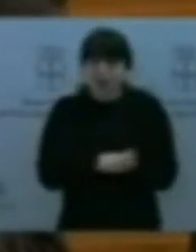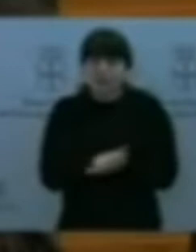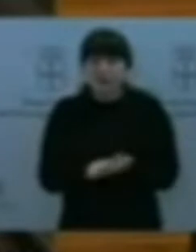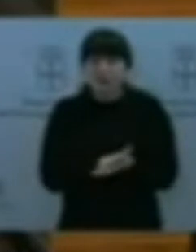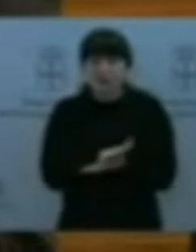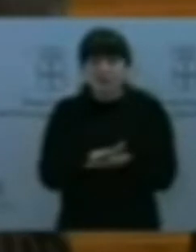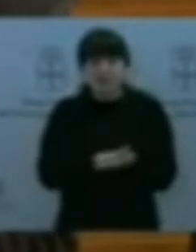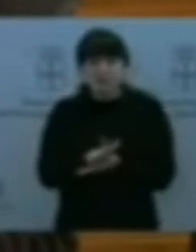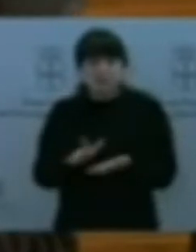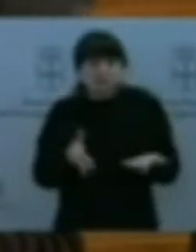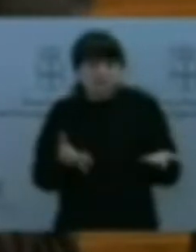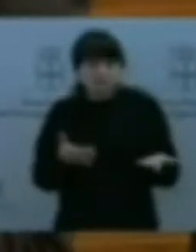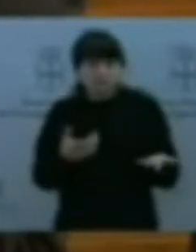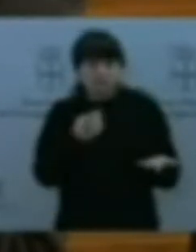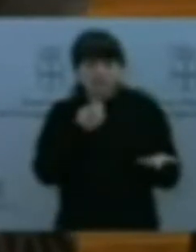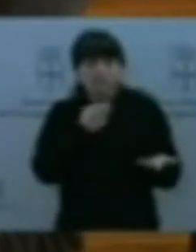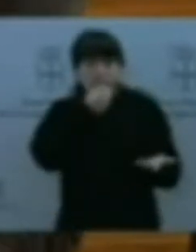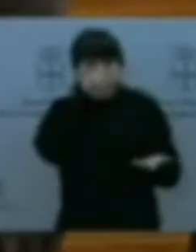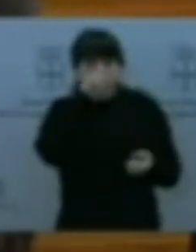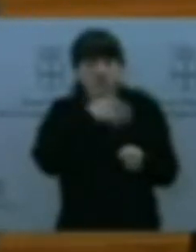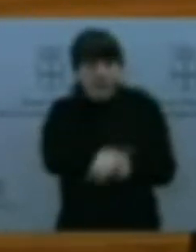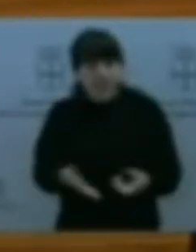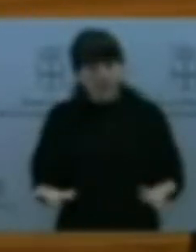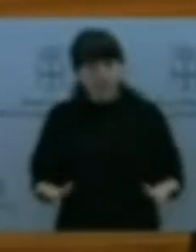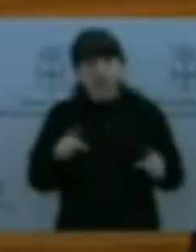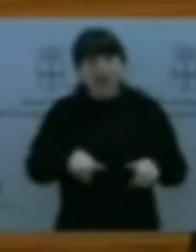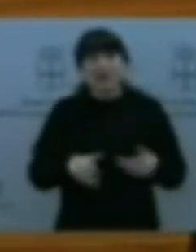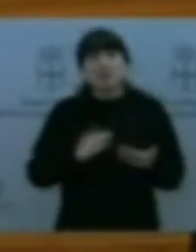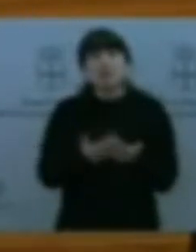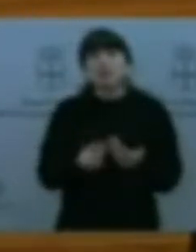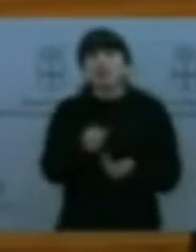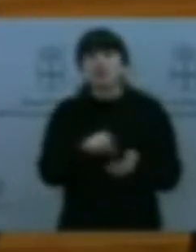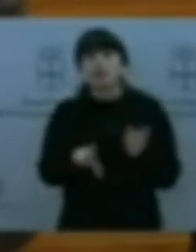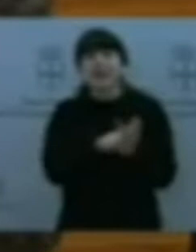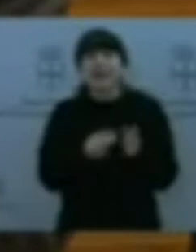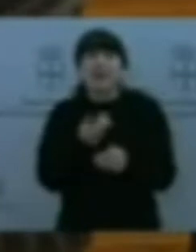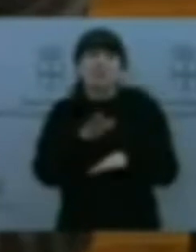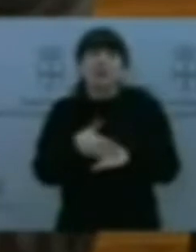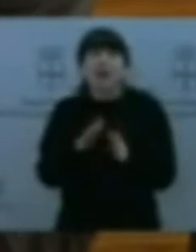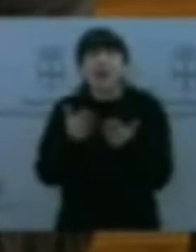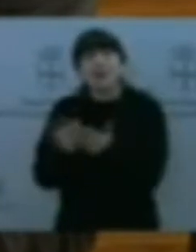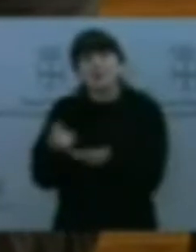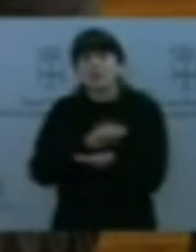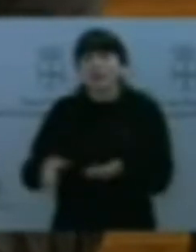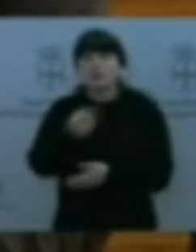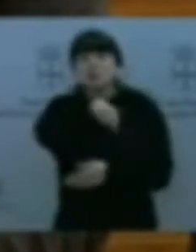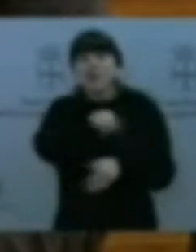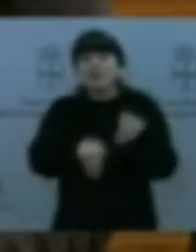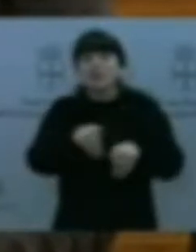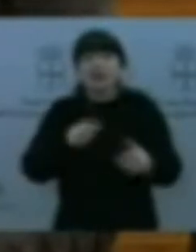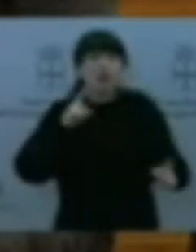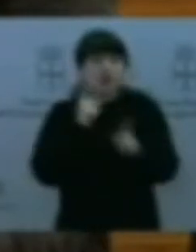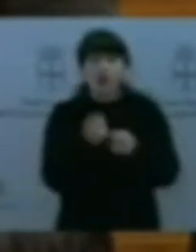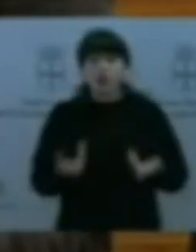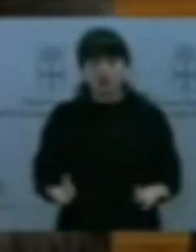dos proposiciones no de ley al Pleno para la gratuidad de los libros de texto, donde ustedes votaron en contra, después de haber conseguido dos enmiendas a los presupuestos